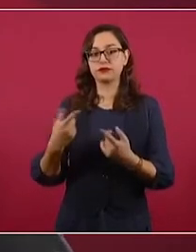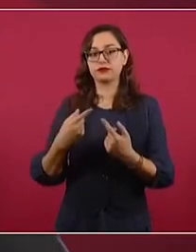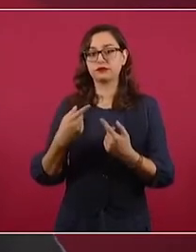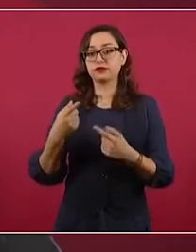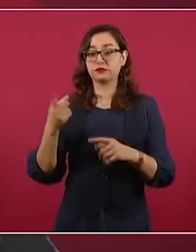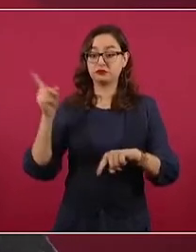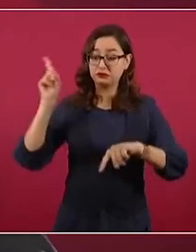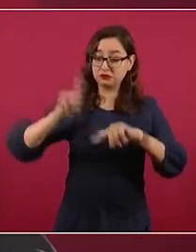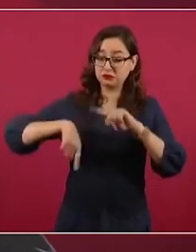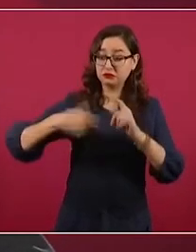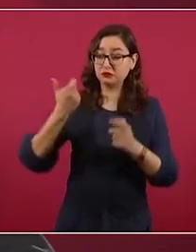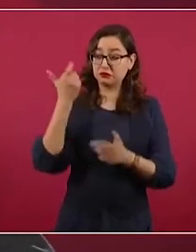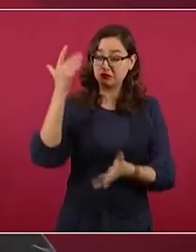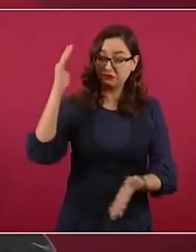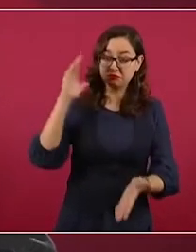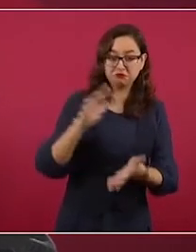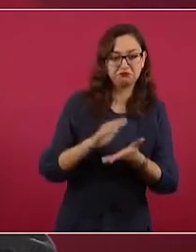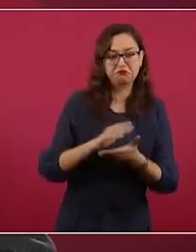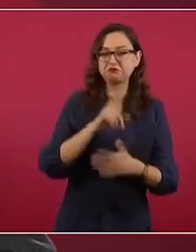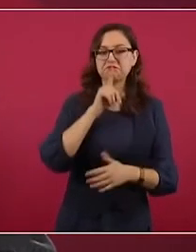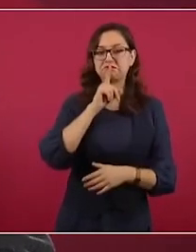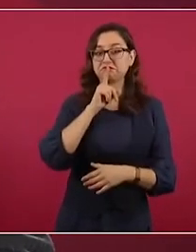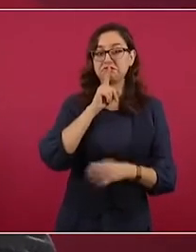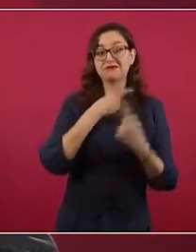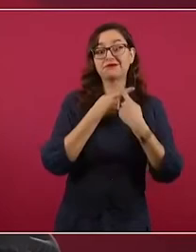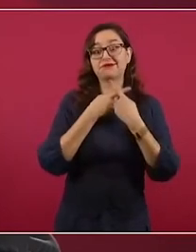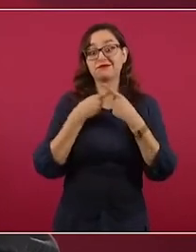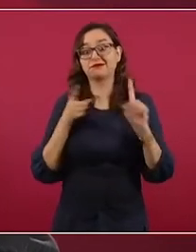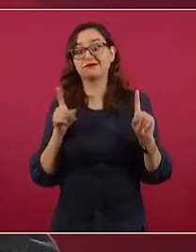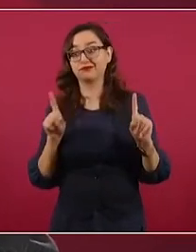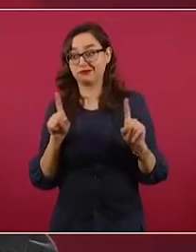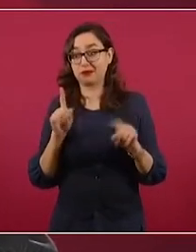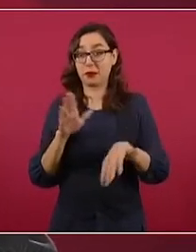los programas de bienestar